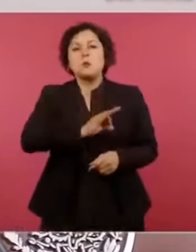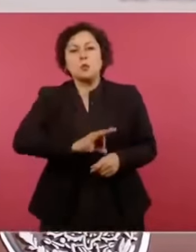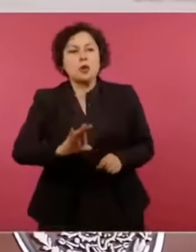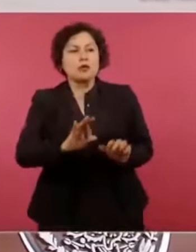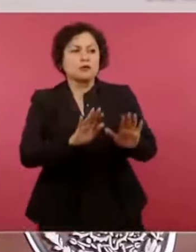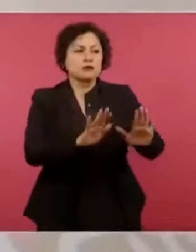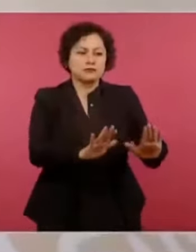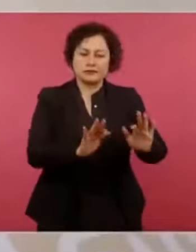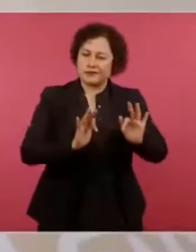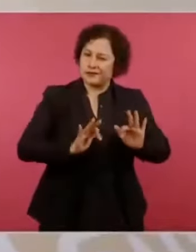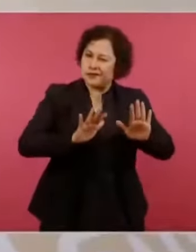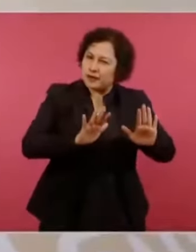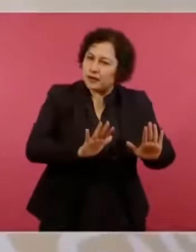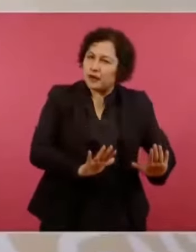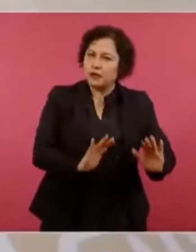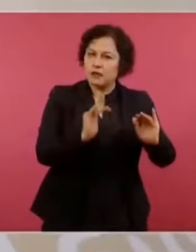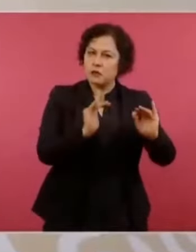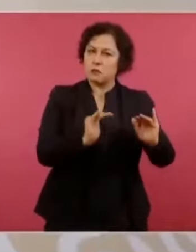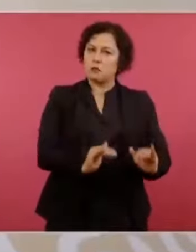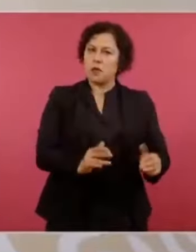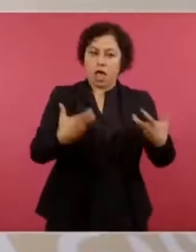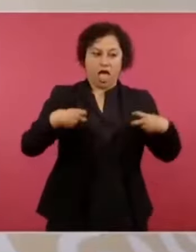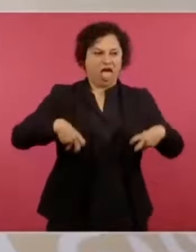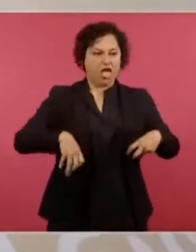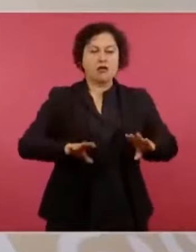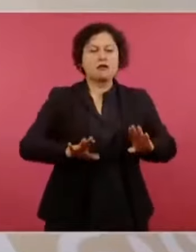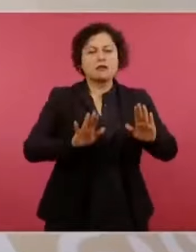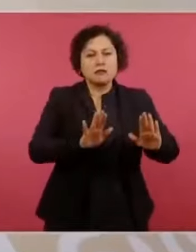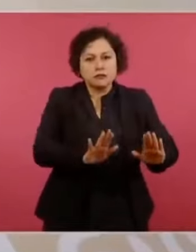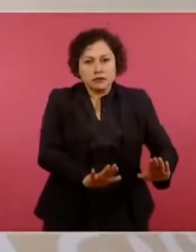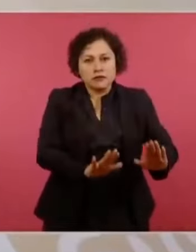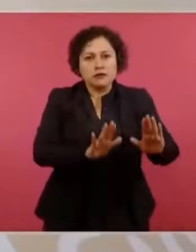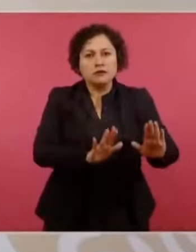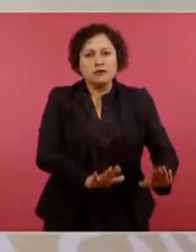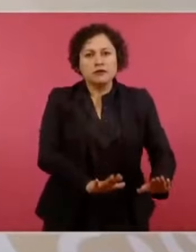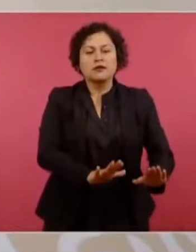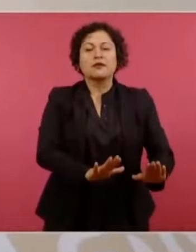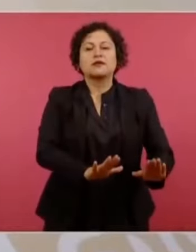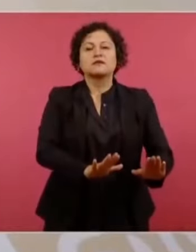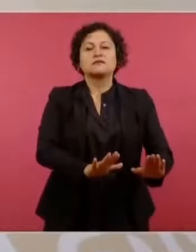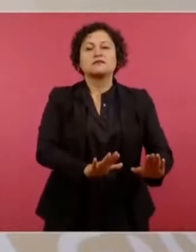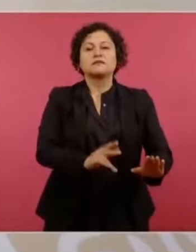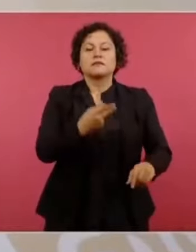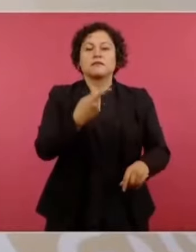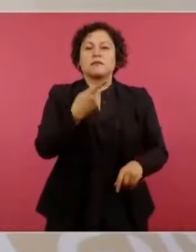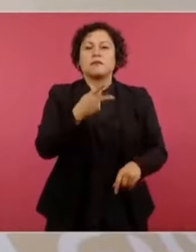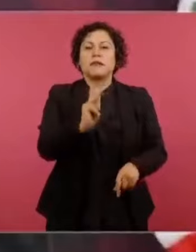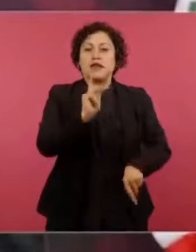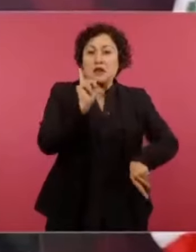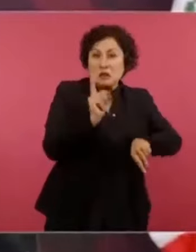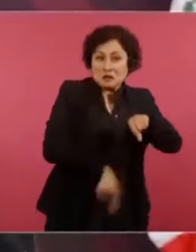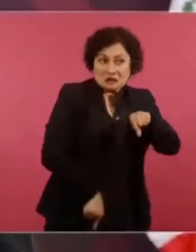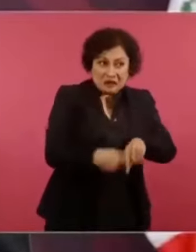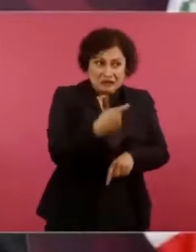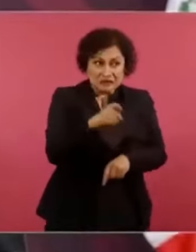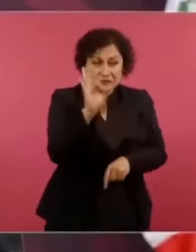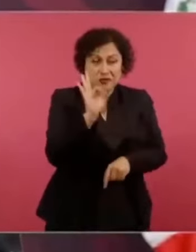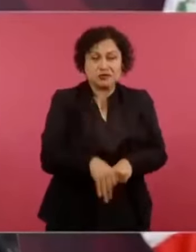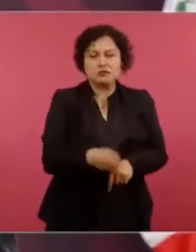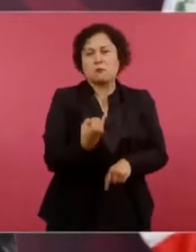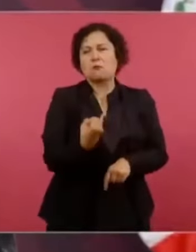erradicar por completo. Yo sostengo, sí se puede